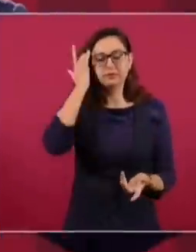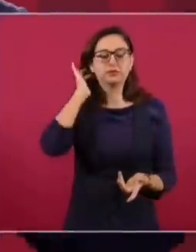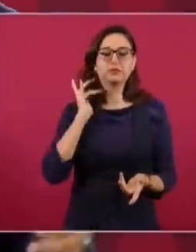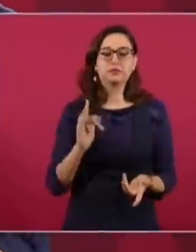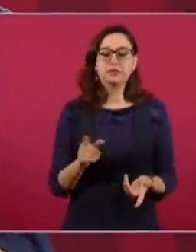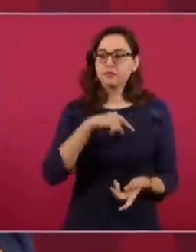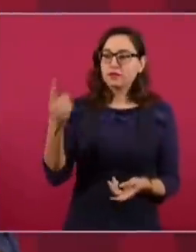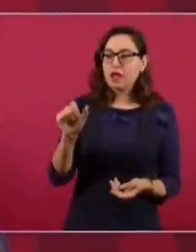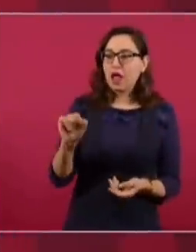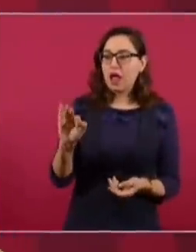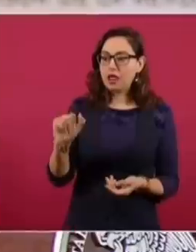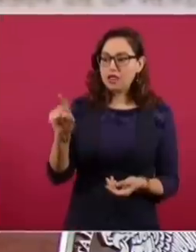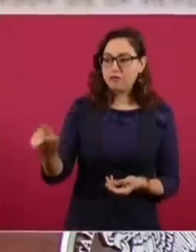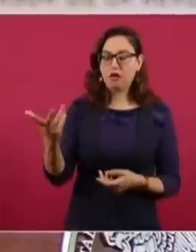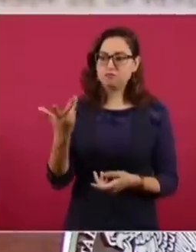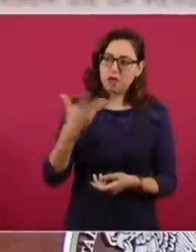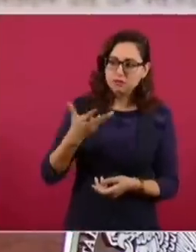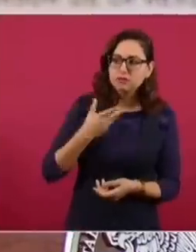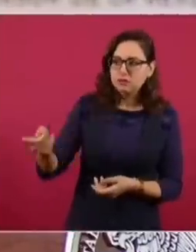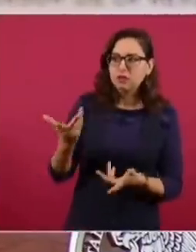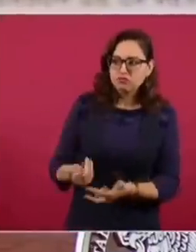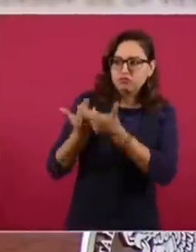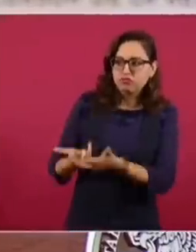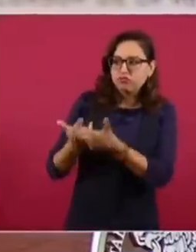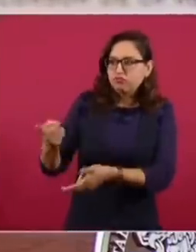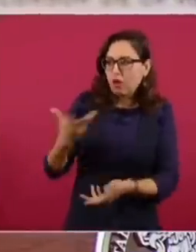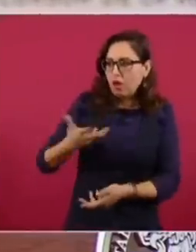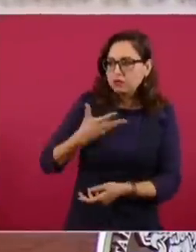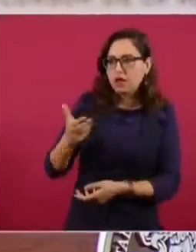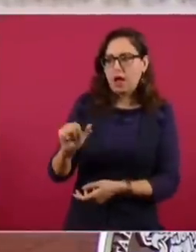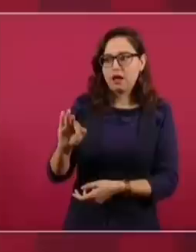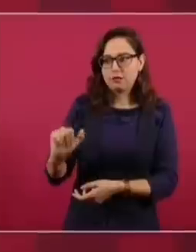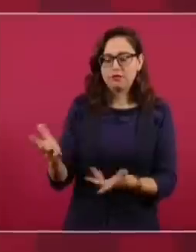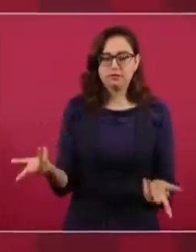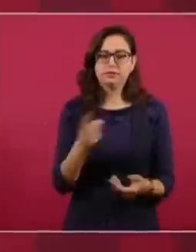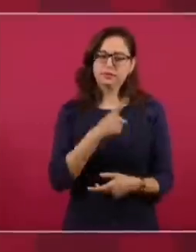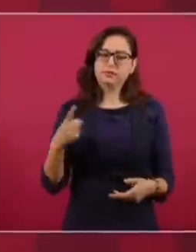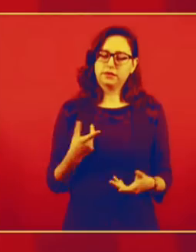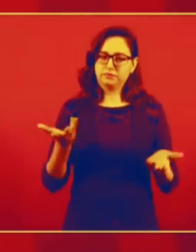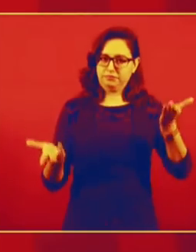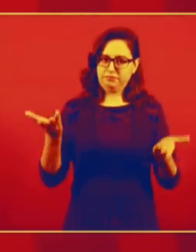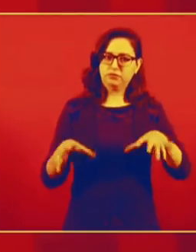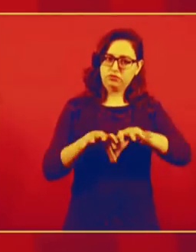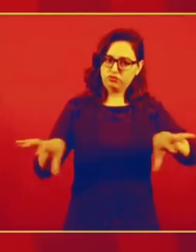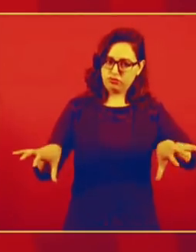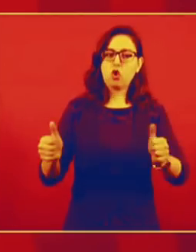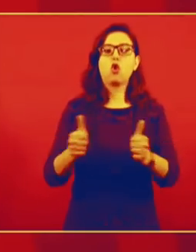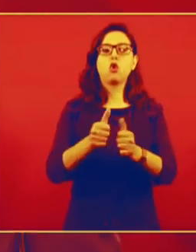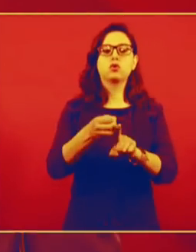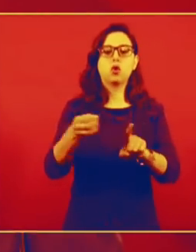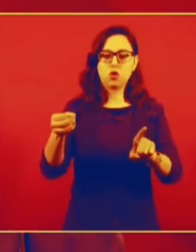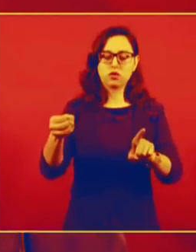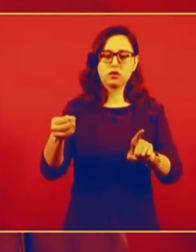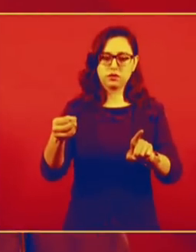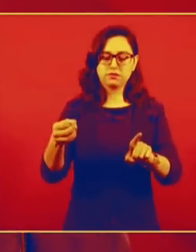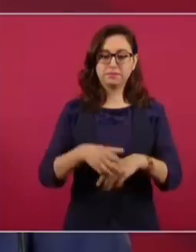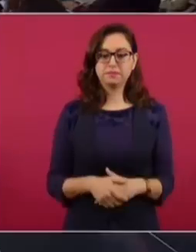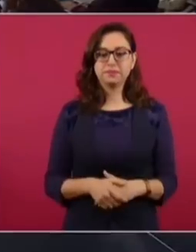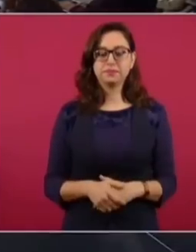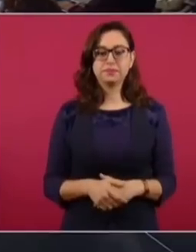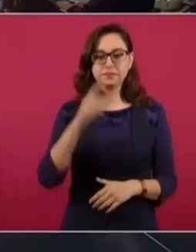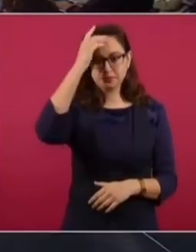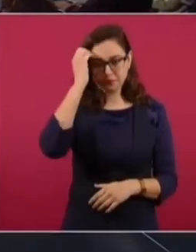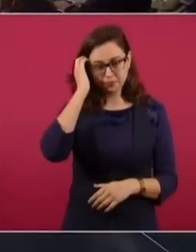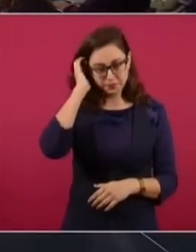de Santa Lucía y Felipe Ángeles. Entonces se va a ordenar lo del uso del aeropuerto.